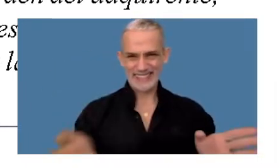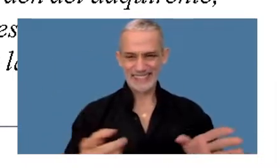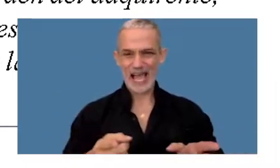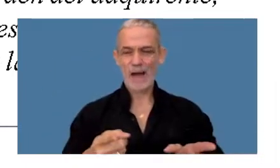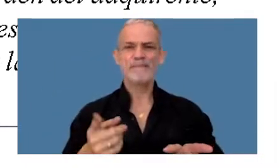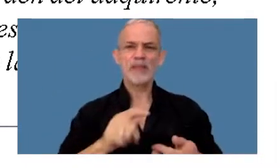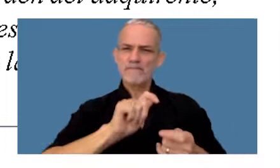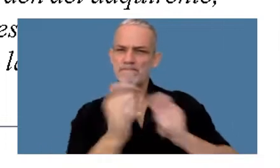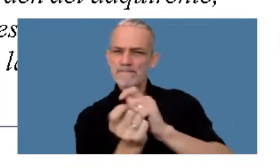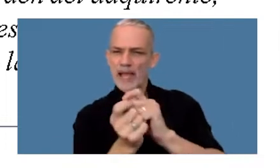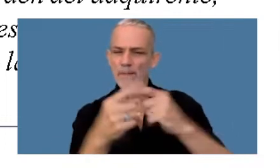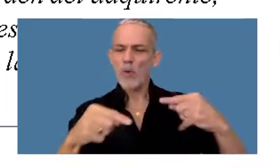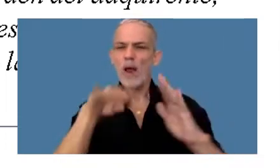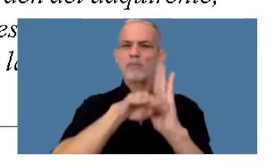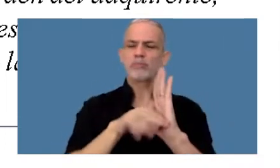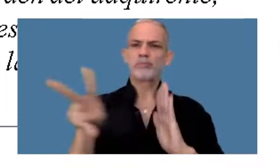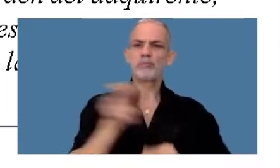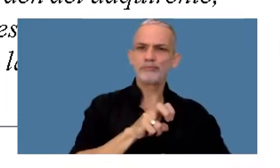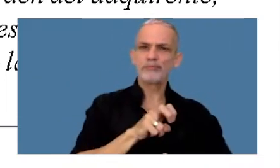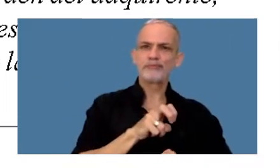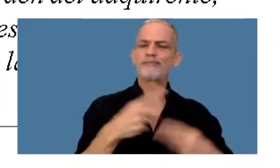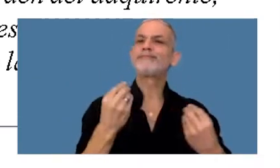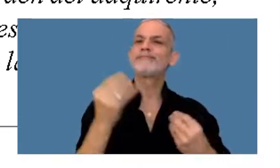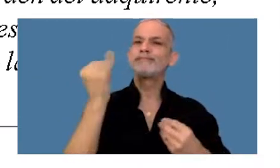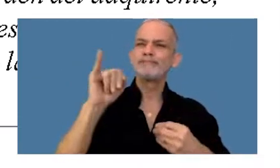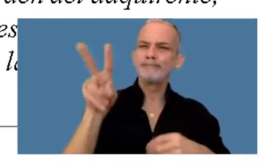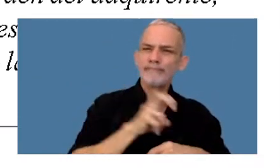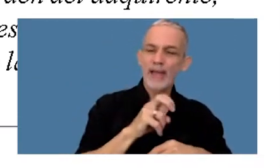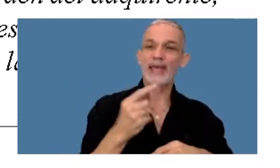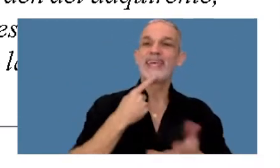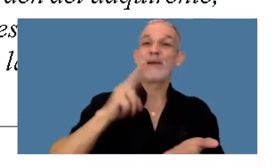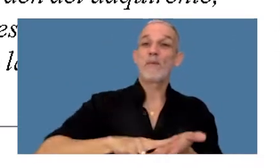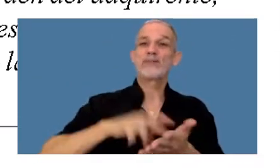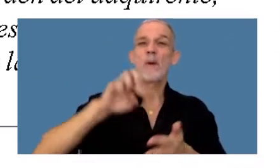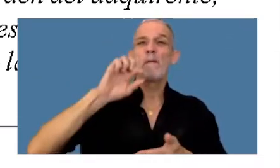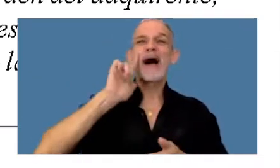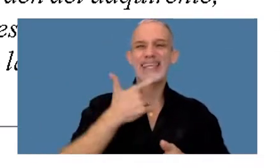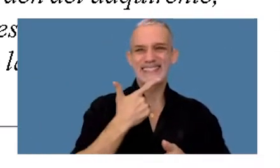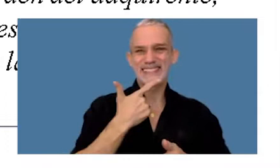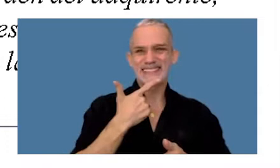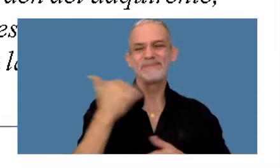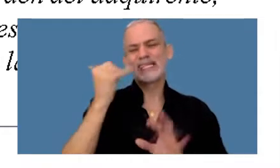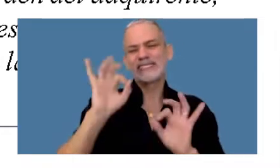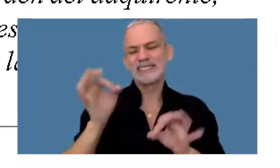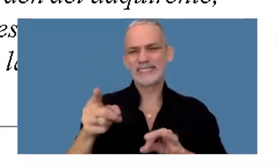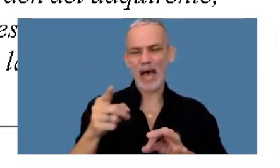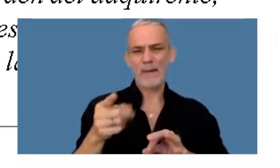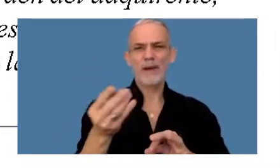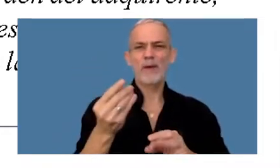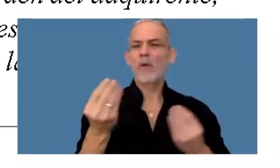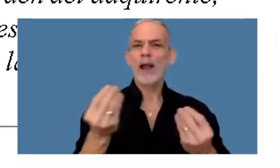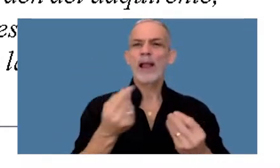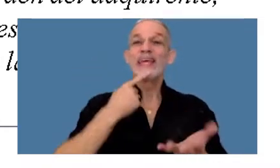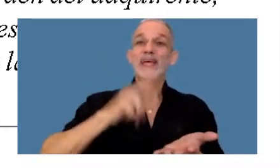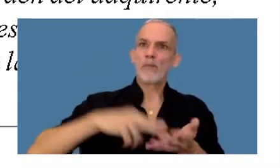modificado la percepción que acompaña a impuesto país, una percepción que se aplica en